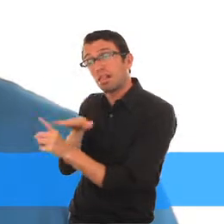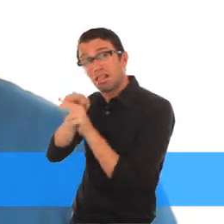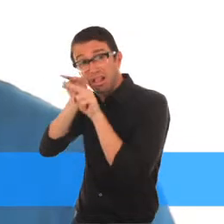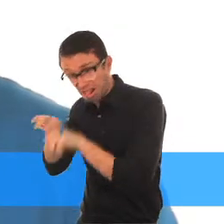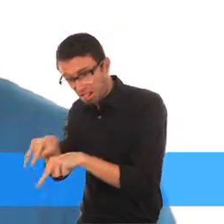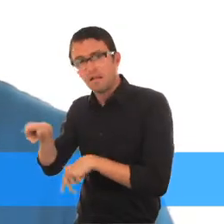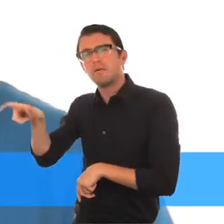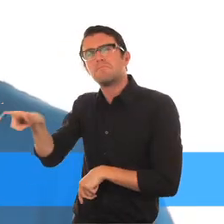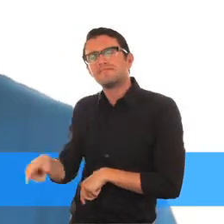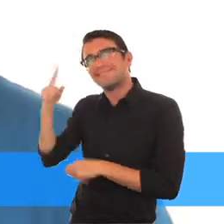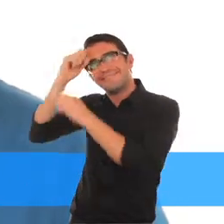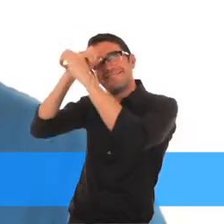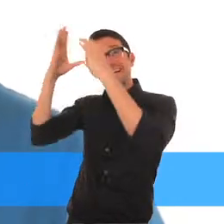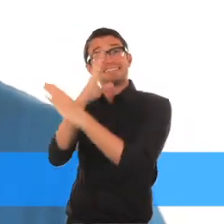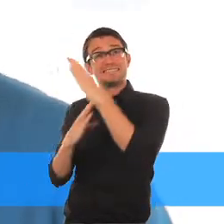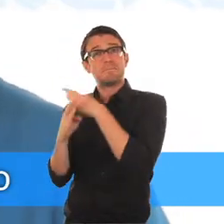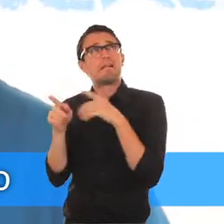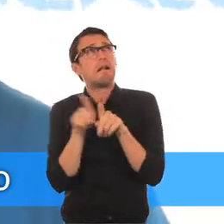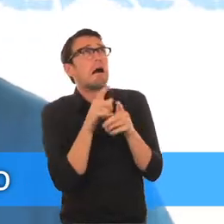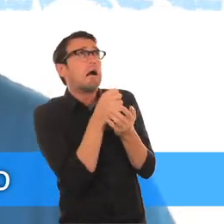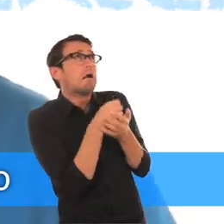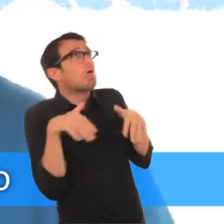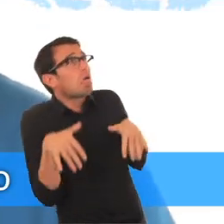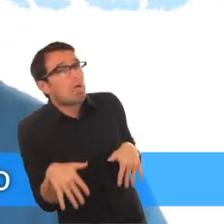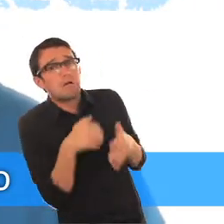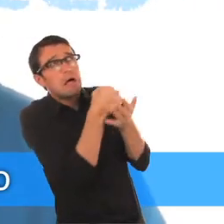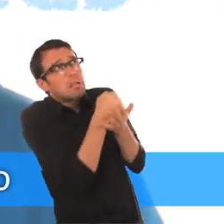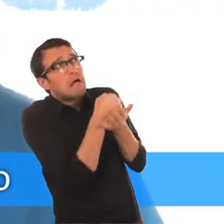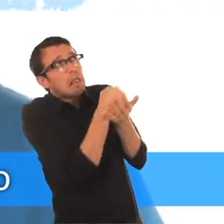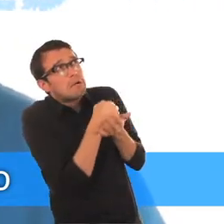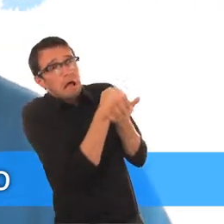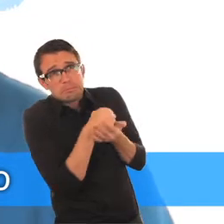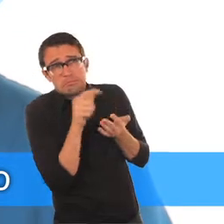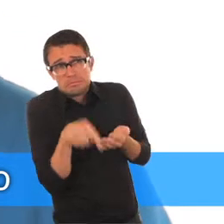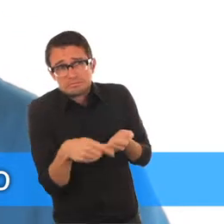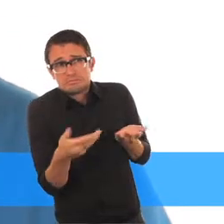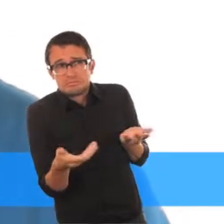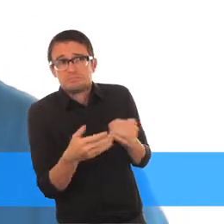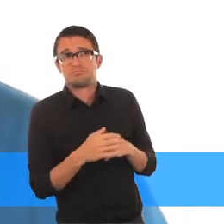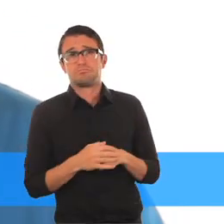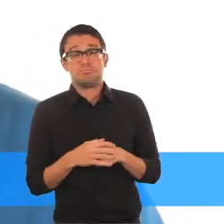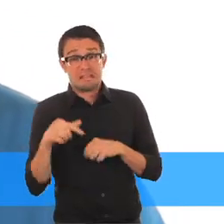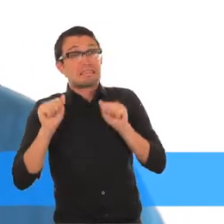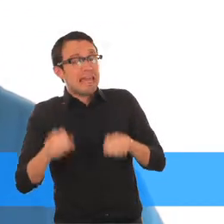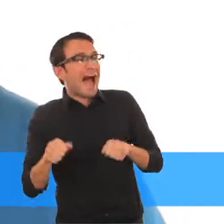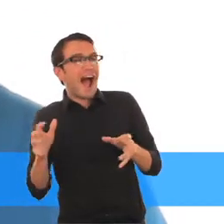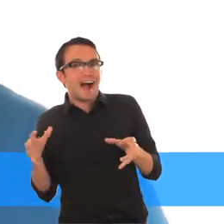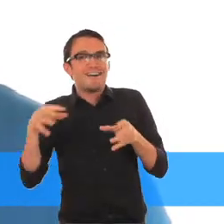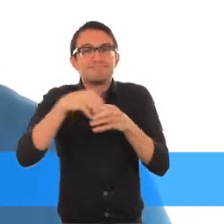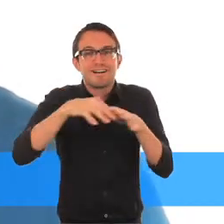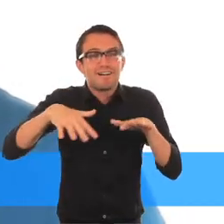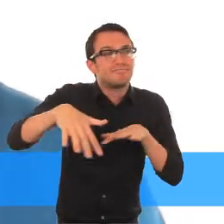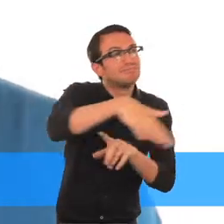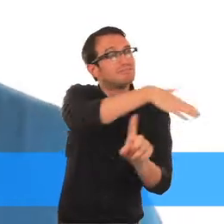las personas con discapacidad son consideradas inferiores, inútiles, dependientes, resultado de un castigo divino, una carga para